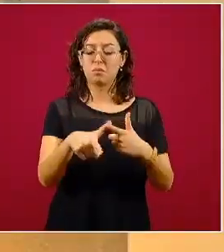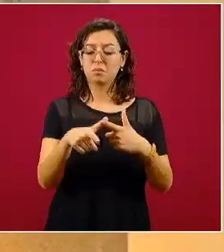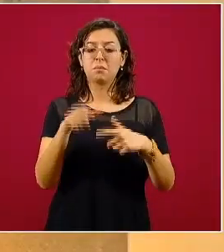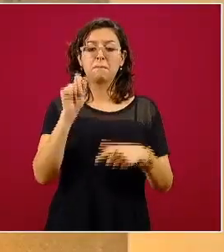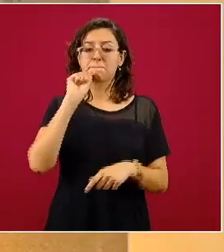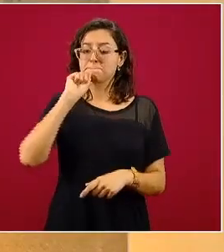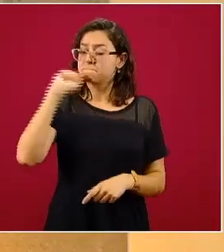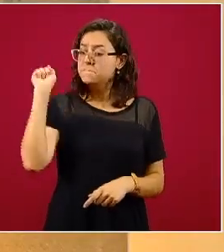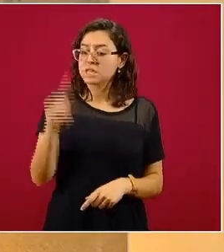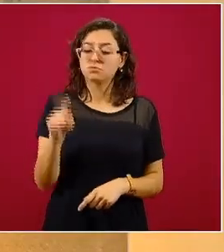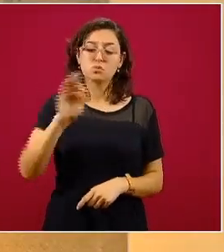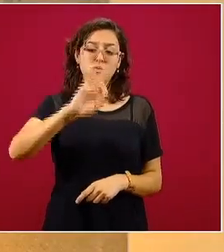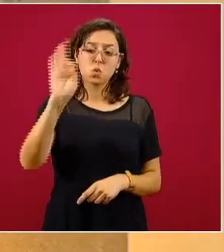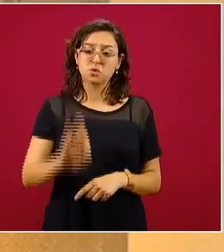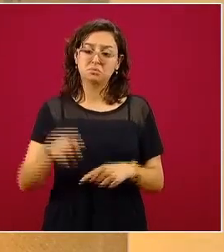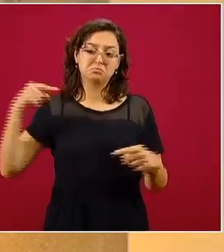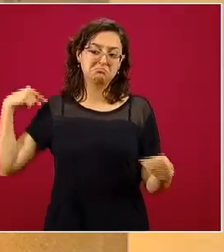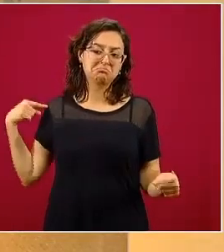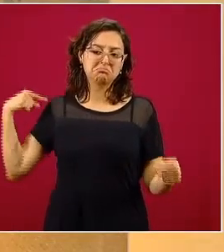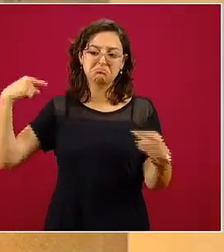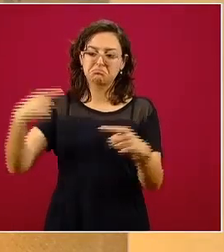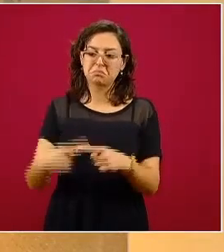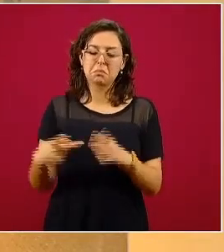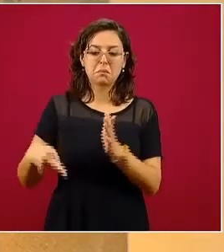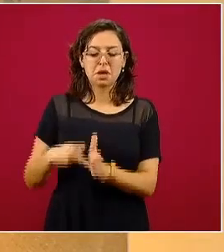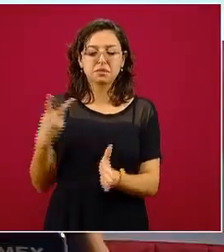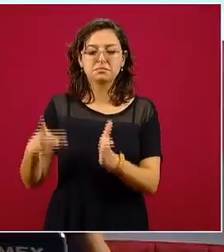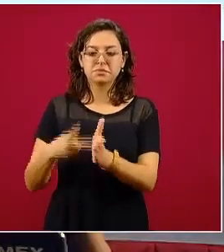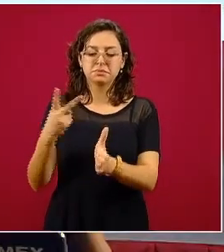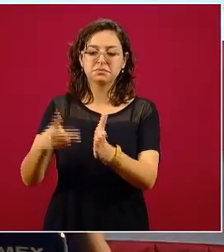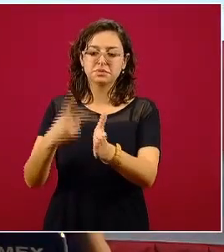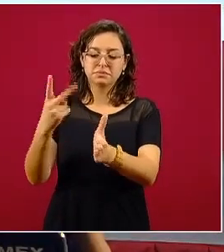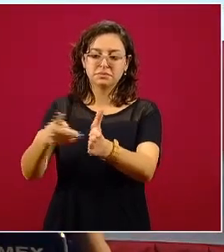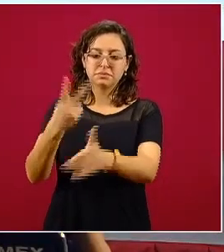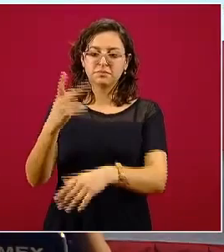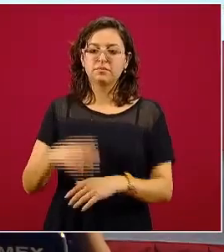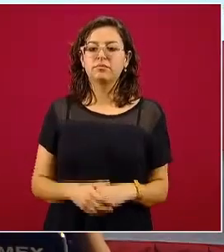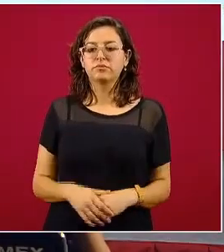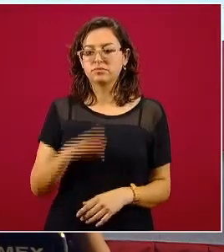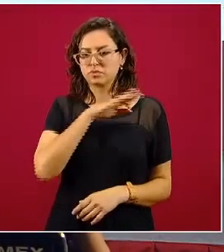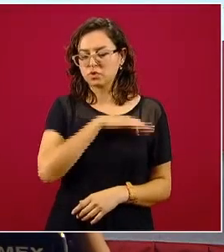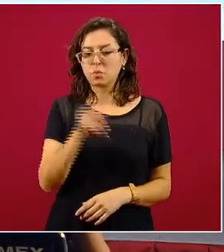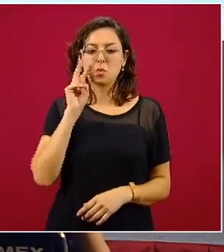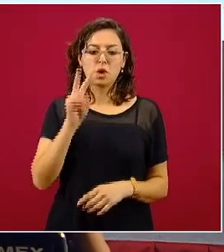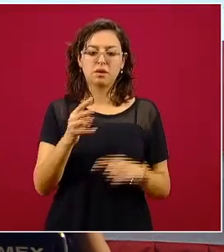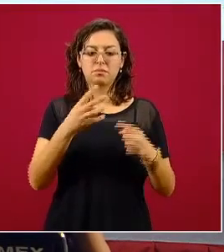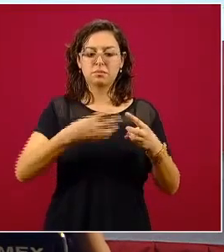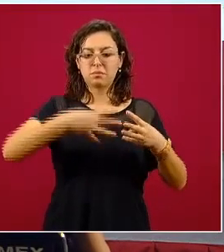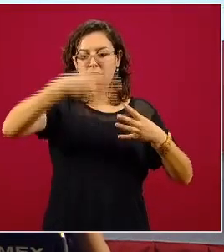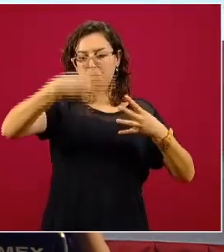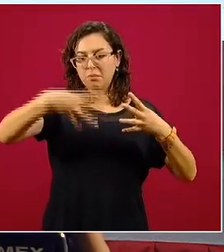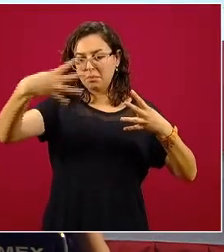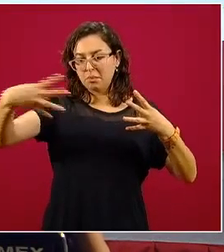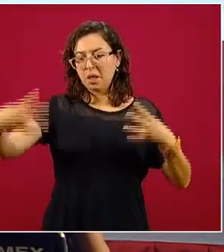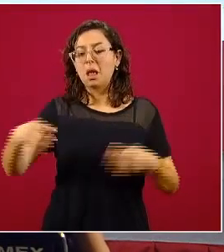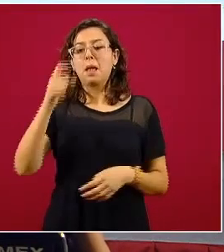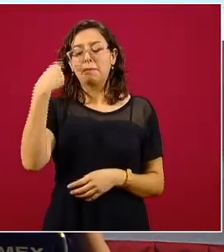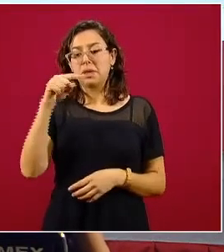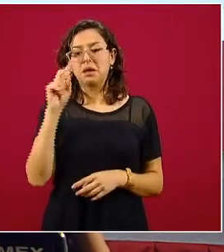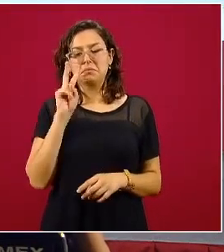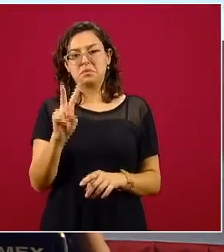en esos mismos porcentajes en comparación a lo que vemos en las semanas anteriores y ahí vemos el gráfico para poder rápidamente